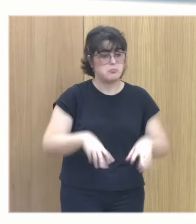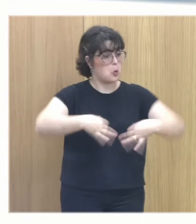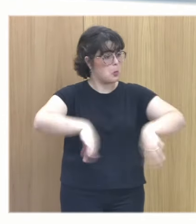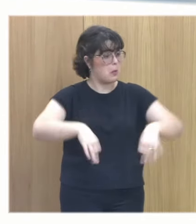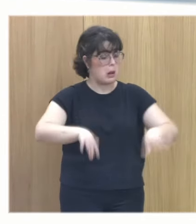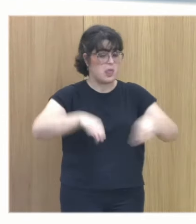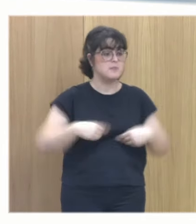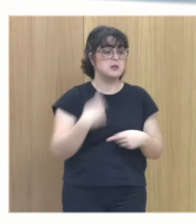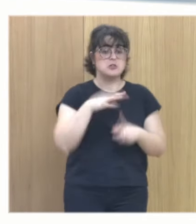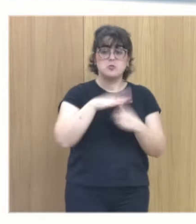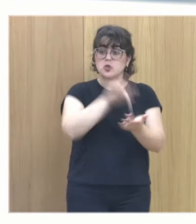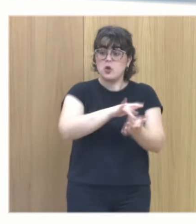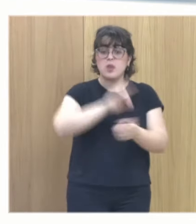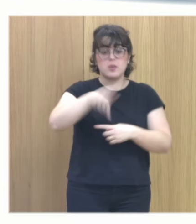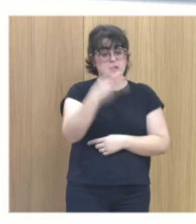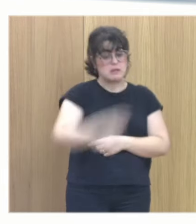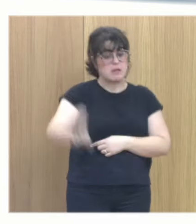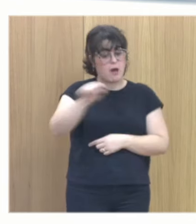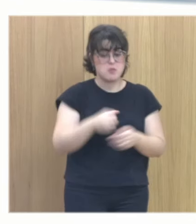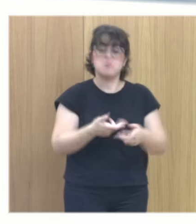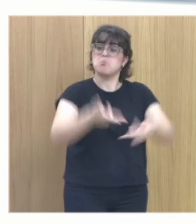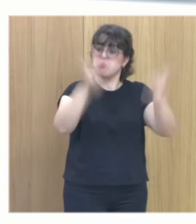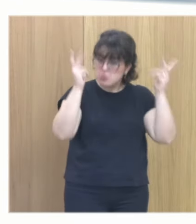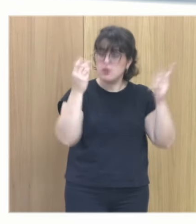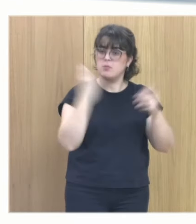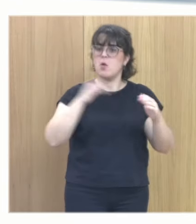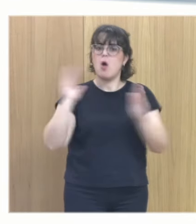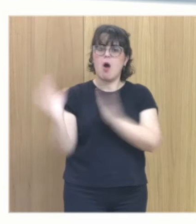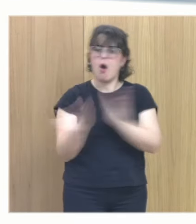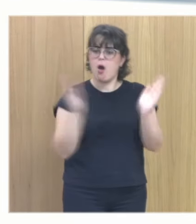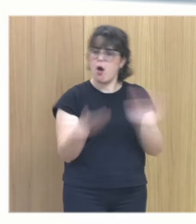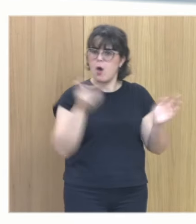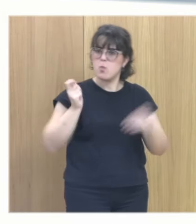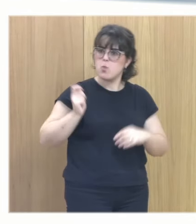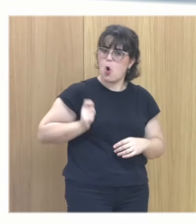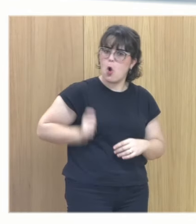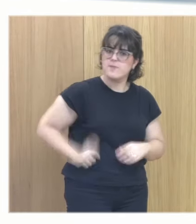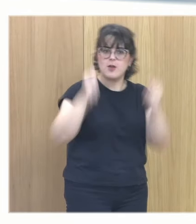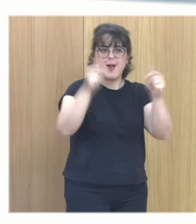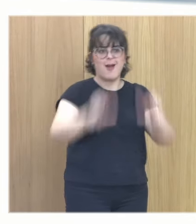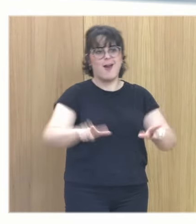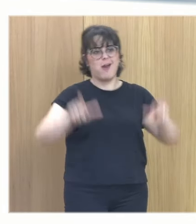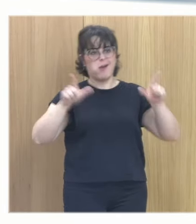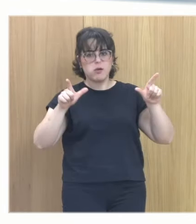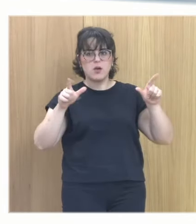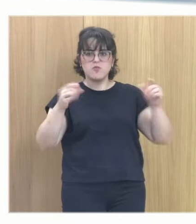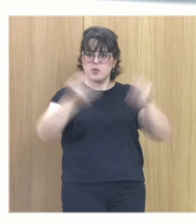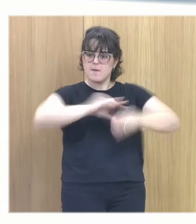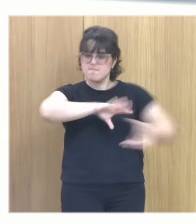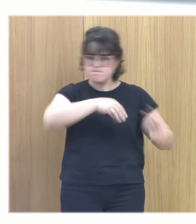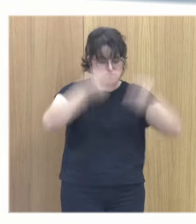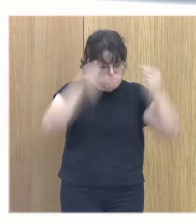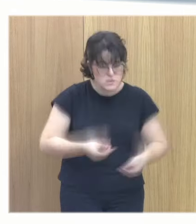siga pasando y que 30 años después sigamos permitiendo que generaciones enteras de profesionales salgan sin estar adecuadamente formados y